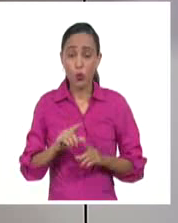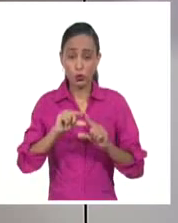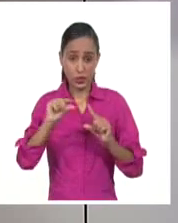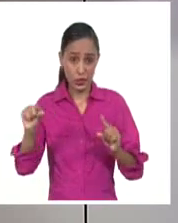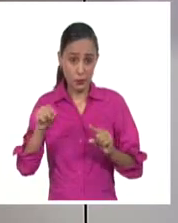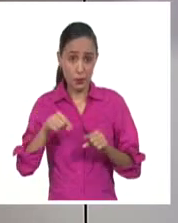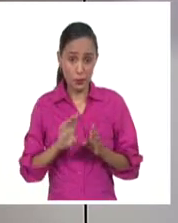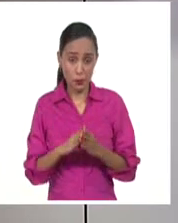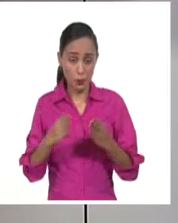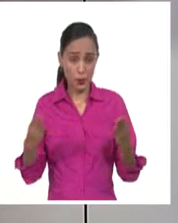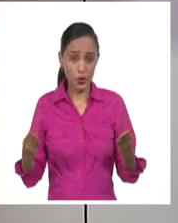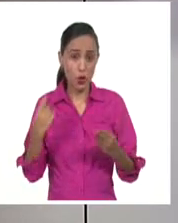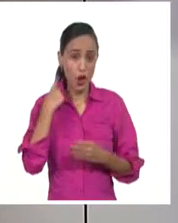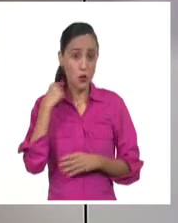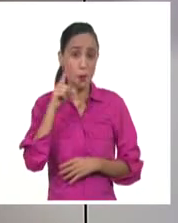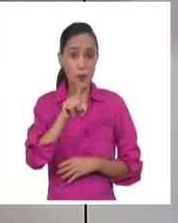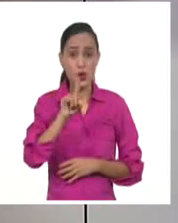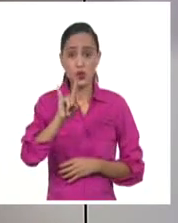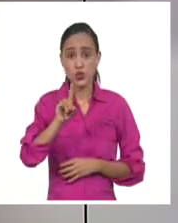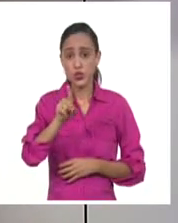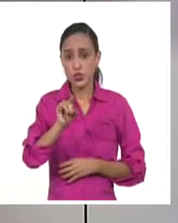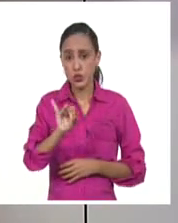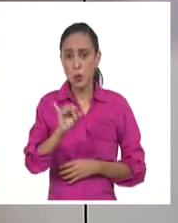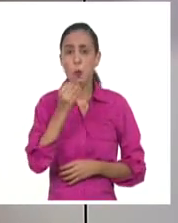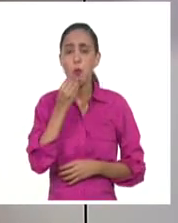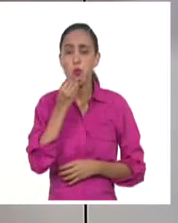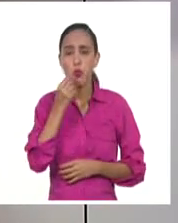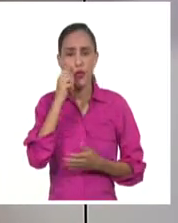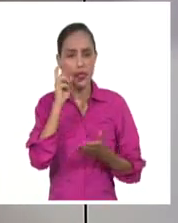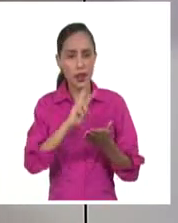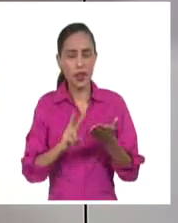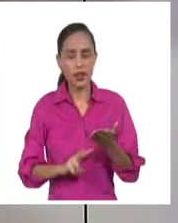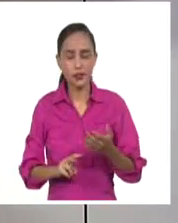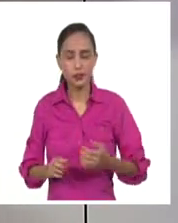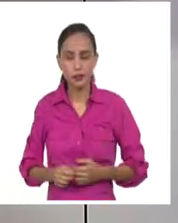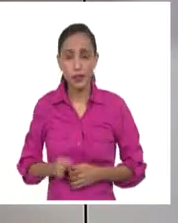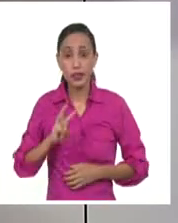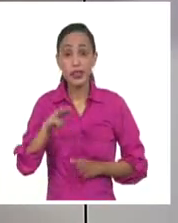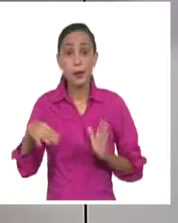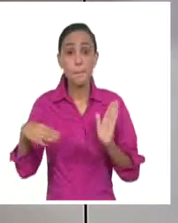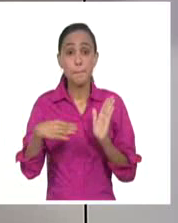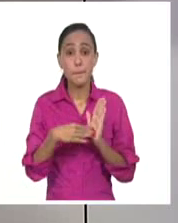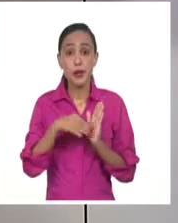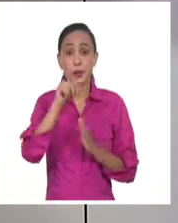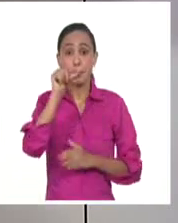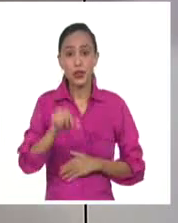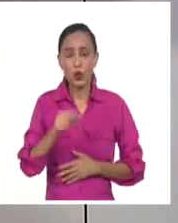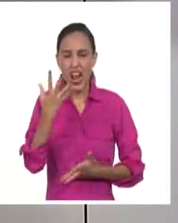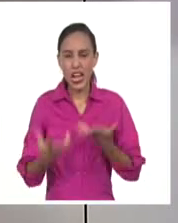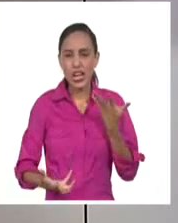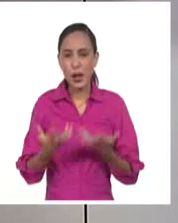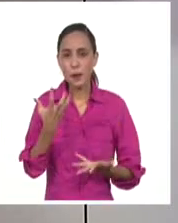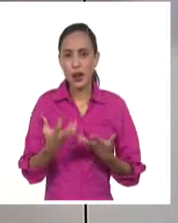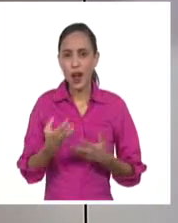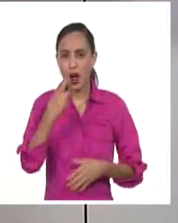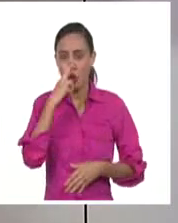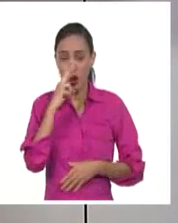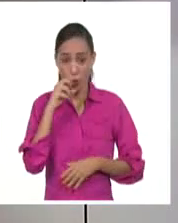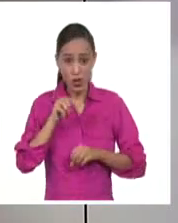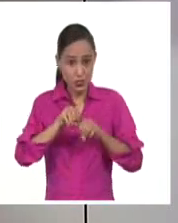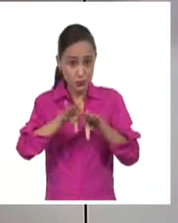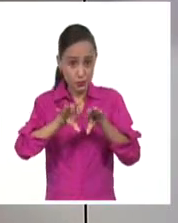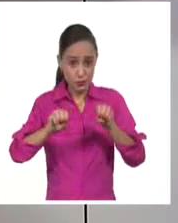de 1919, se puede leer, 3.000 personas quemarán a un negro. Así lo publicaron.